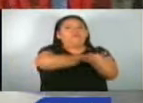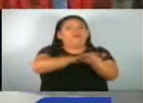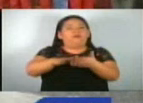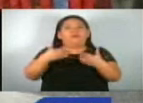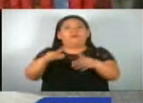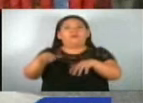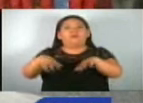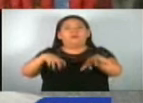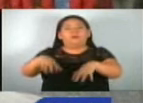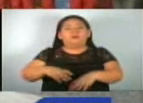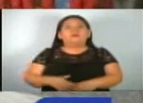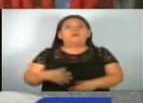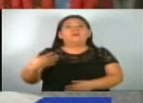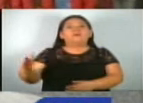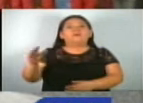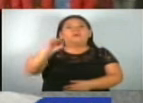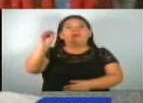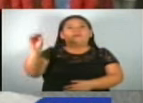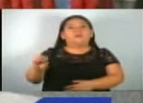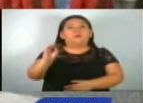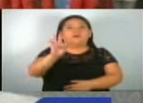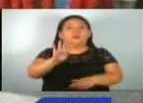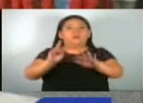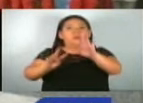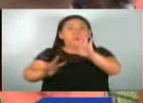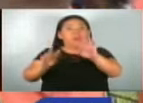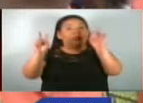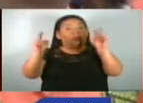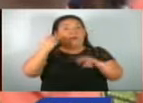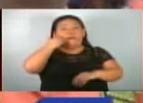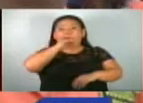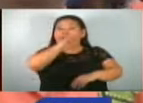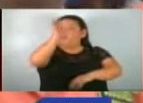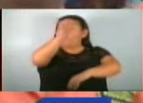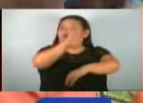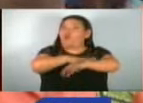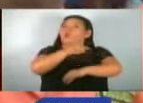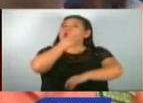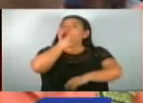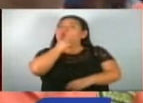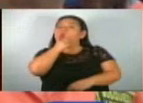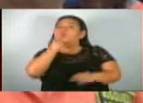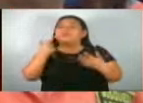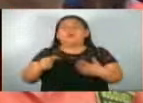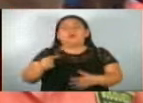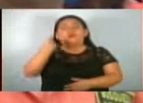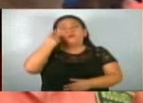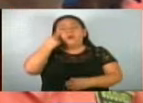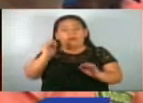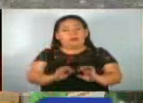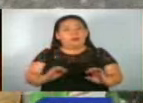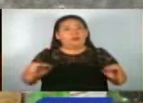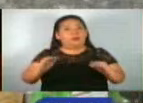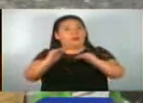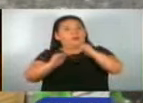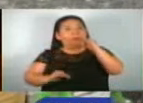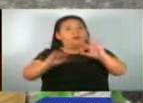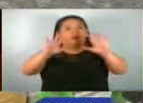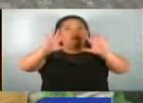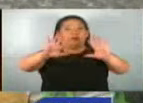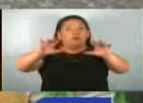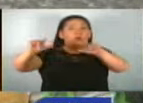El 47% de los casos sospechosos de dengue durante el 2024 se han registrado en niños menores de 10 años.